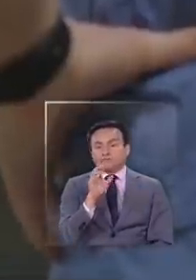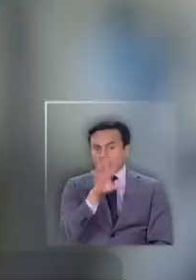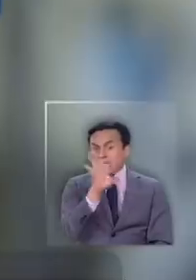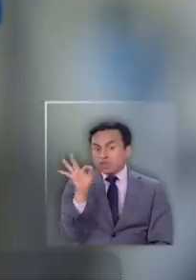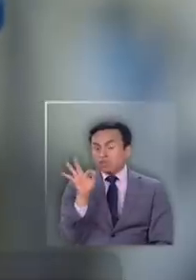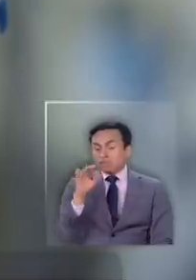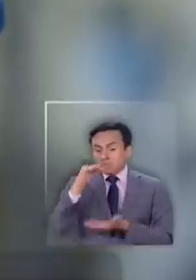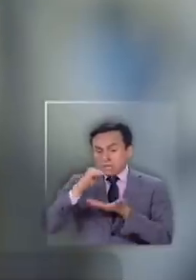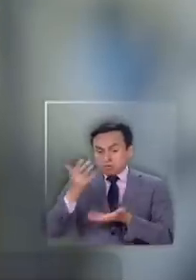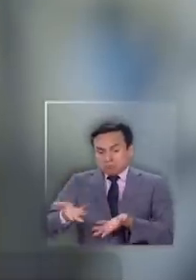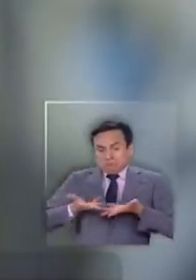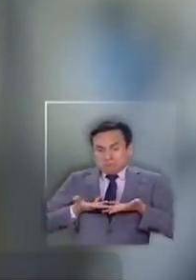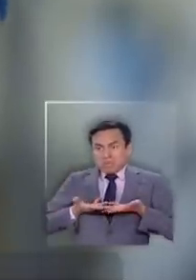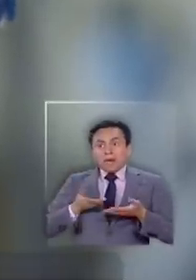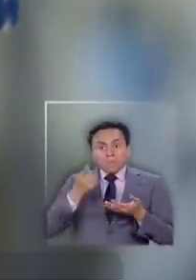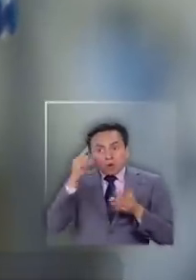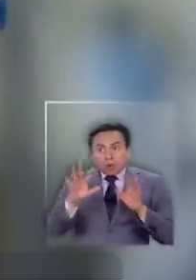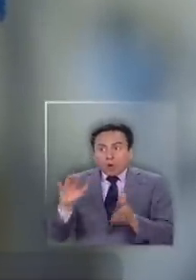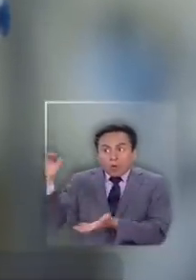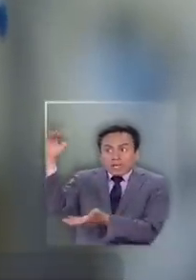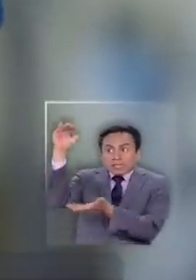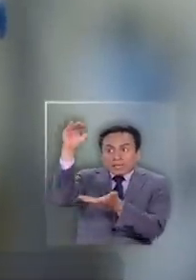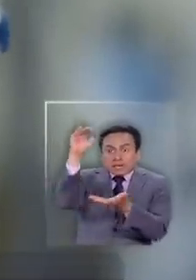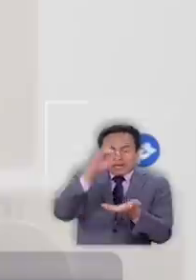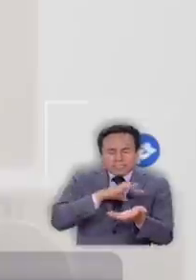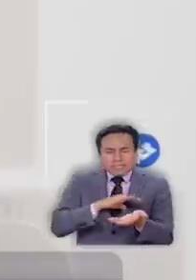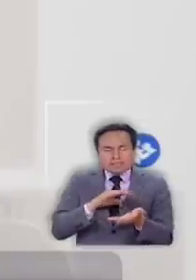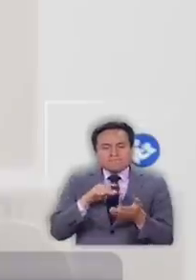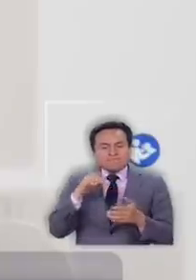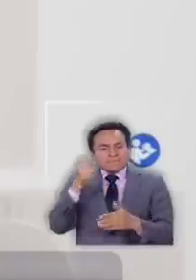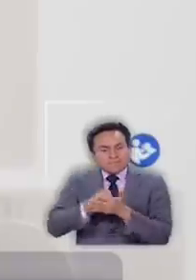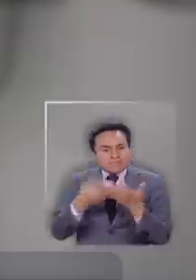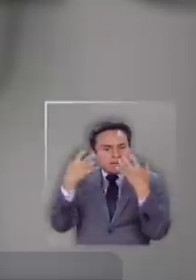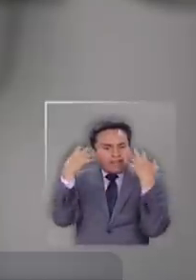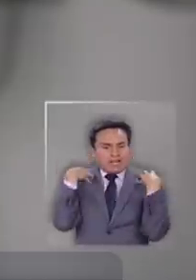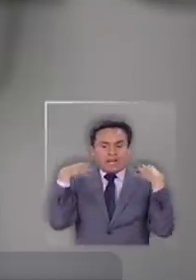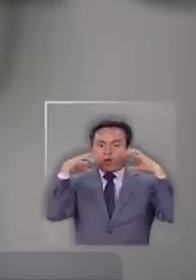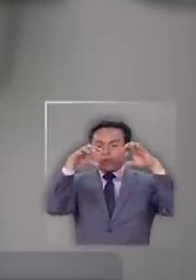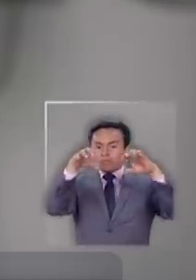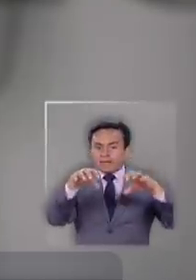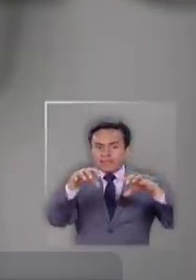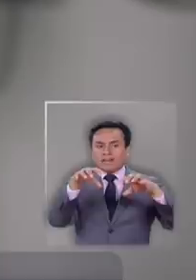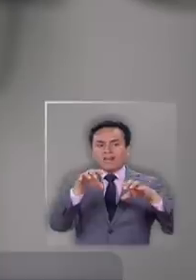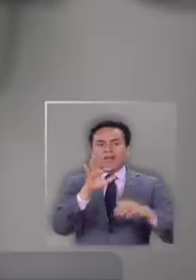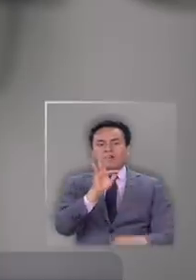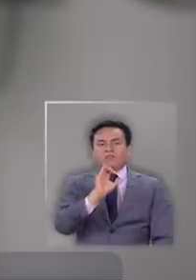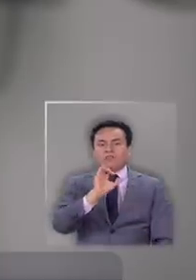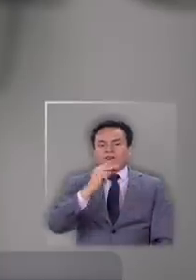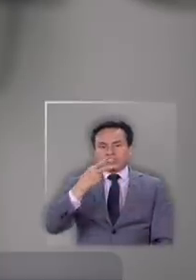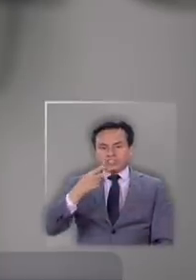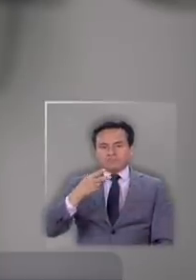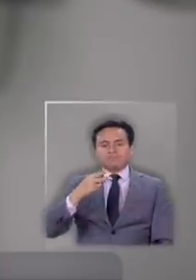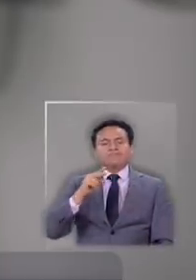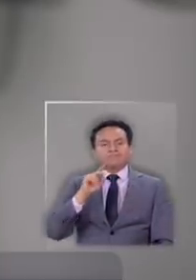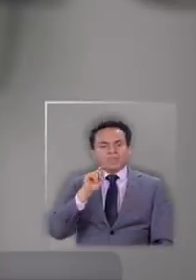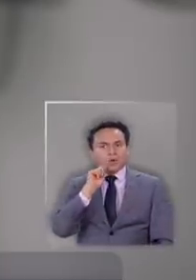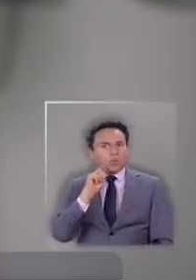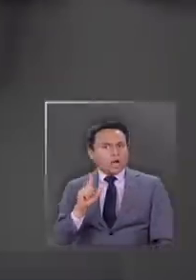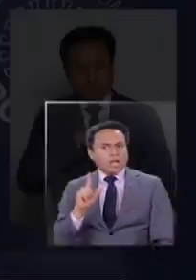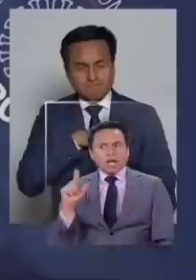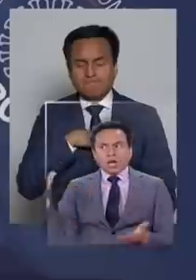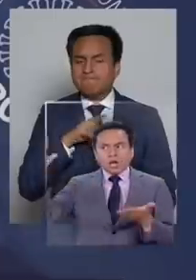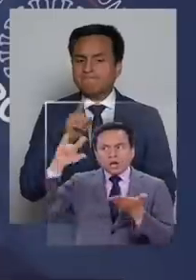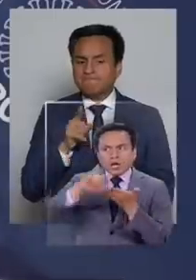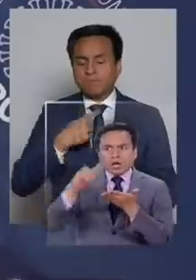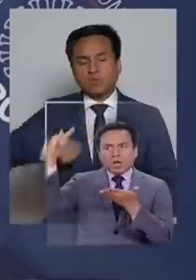la prioridad es asegurar que lleguen a Chile. Tarea que le fue encomendada a la Fuerza Aérea. ¿Cuál será la